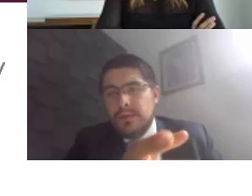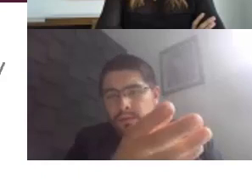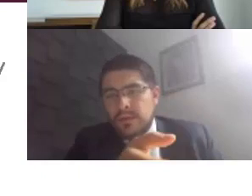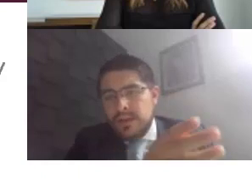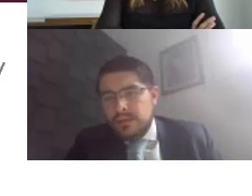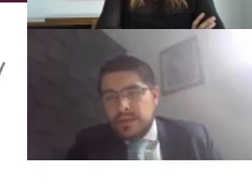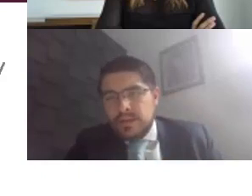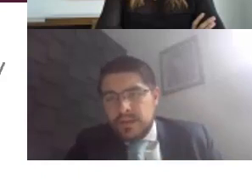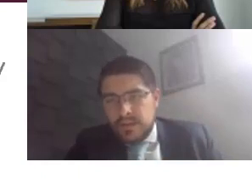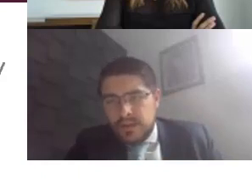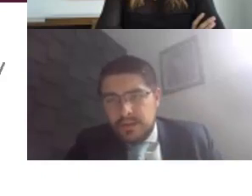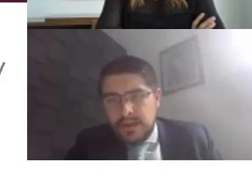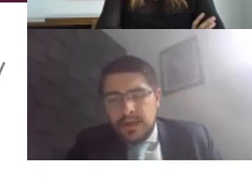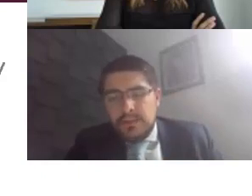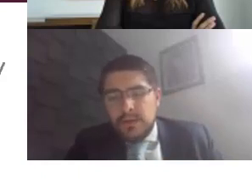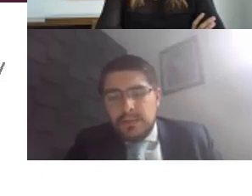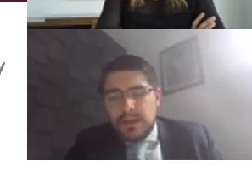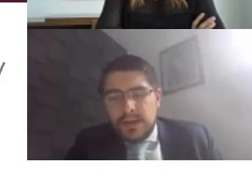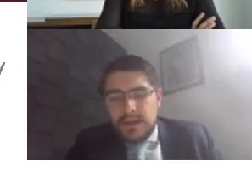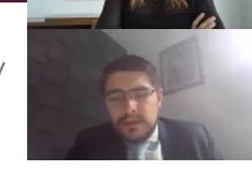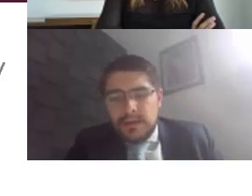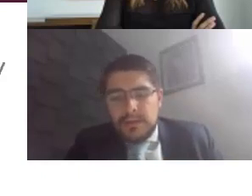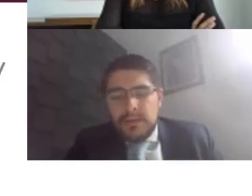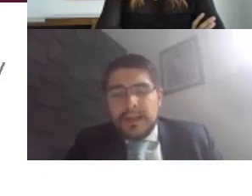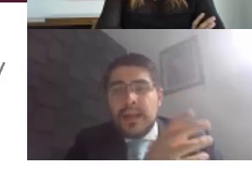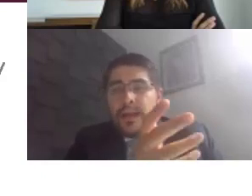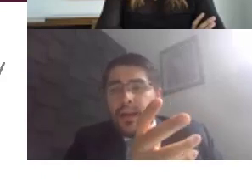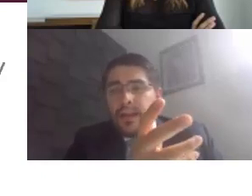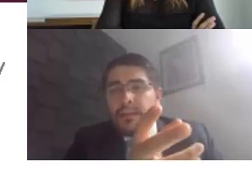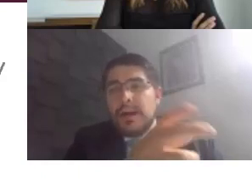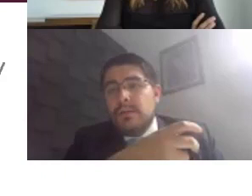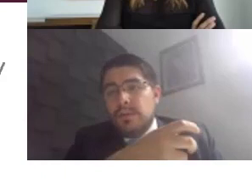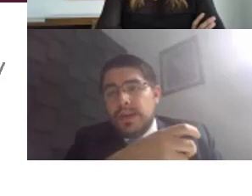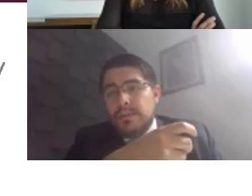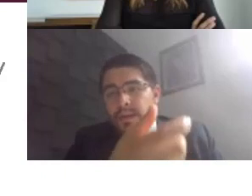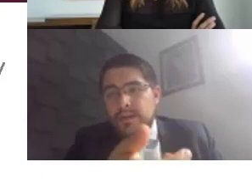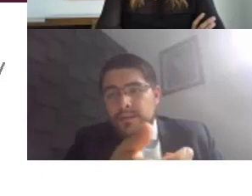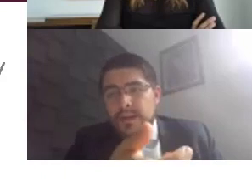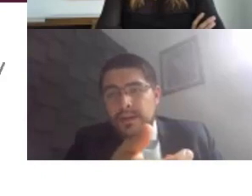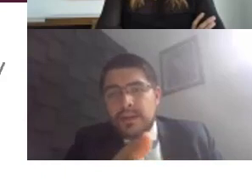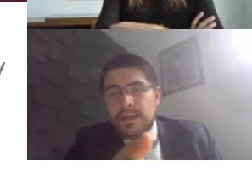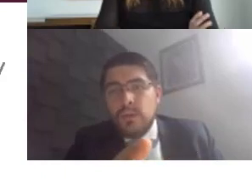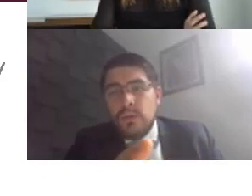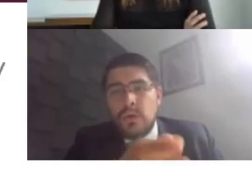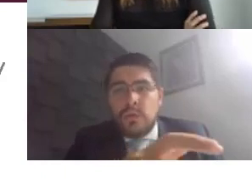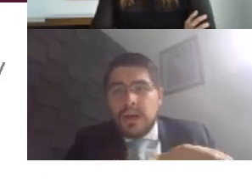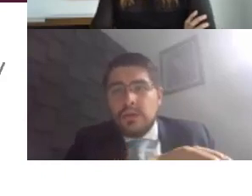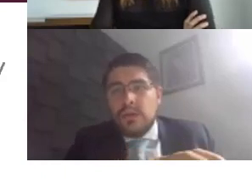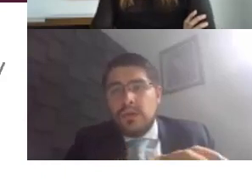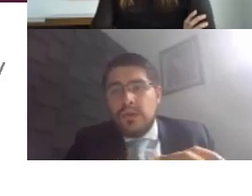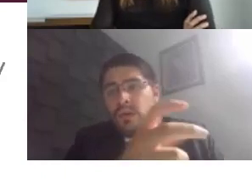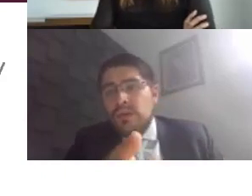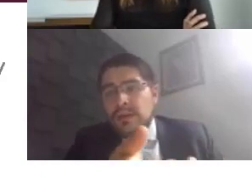ejemplo una de las obligaciones que mencionaba mi compañera Paulina ante el pago por ejemplo del PTU o un